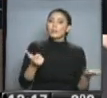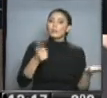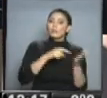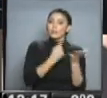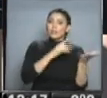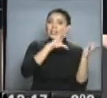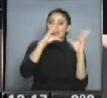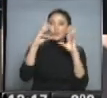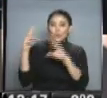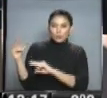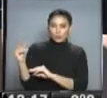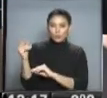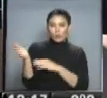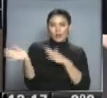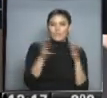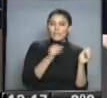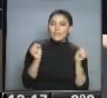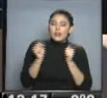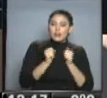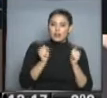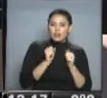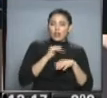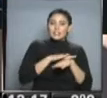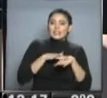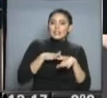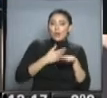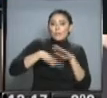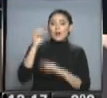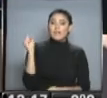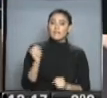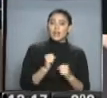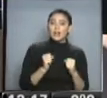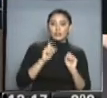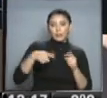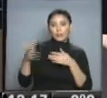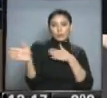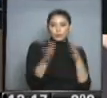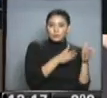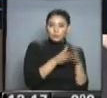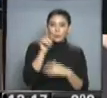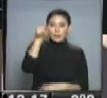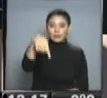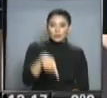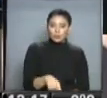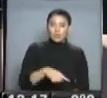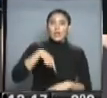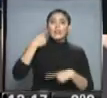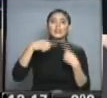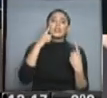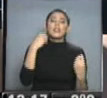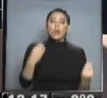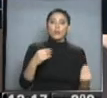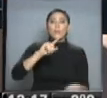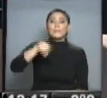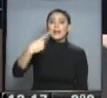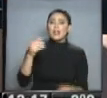mucha nubosidad y seguirá el tiempo bastante frío, con baja sensación térmica y vientos intensos del sector sur. qué pasarán los días siguientes? Mañana